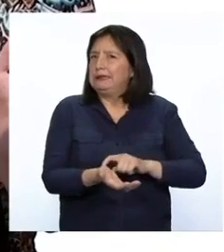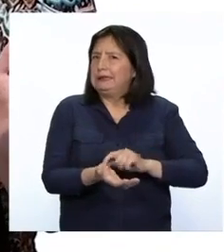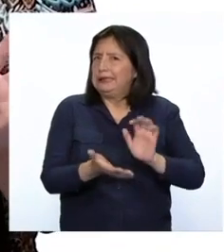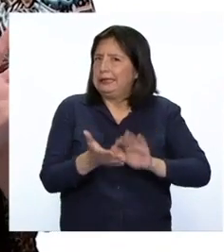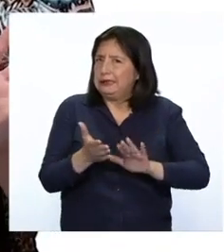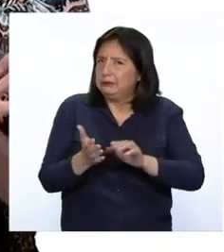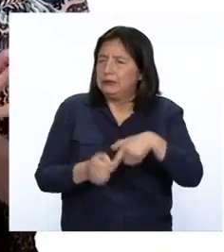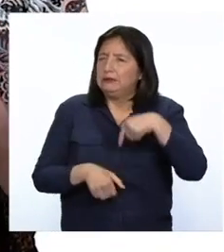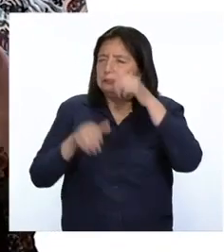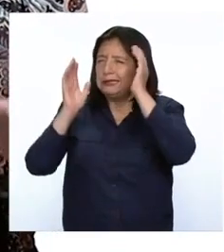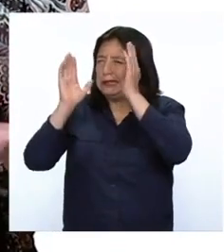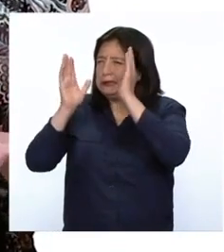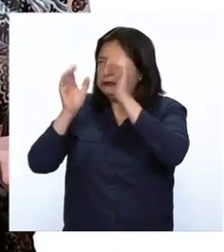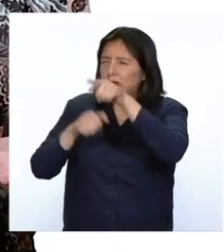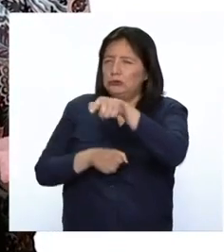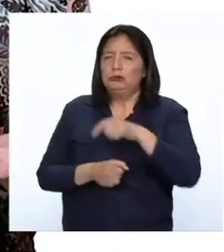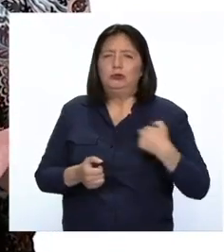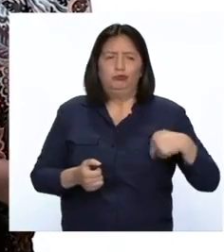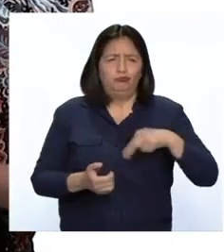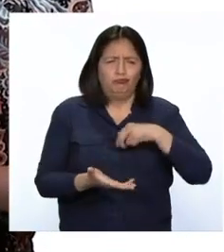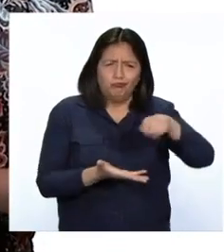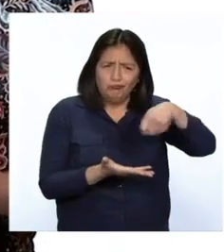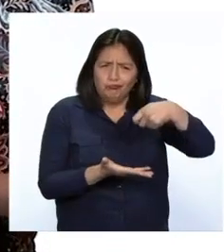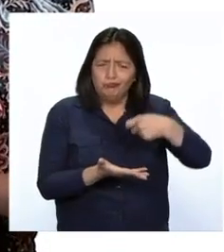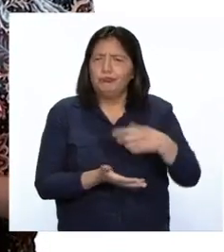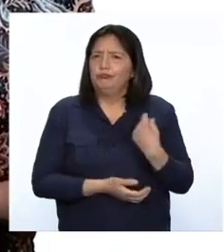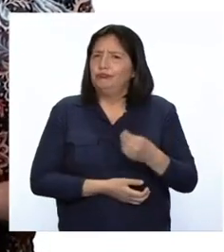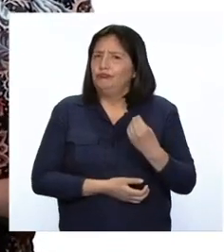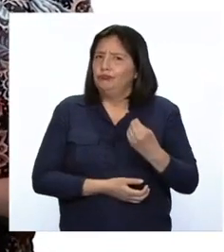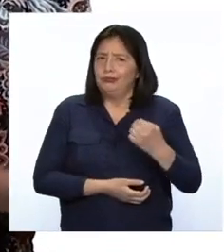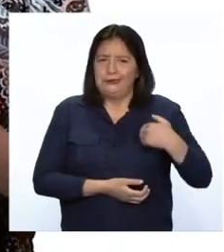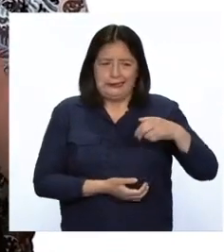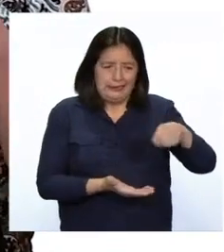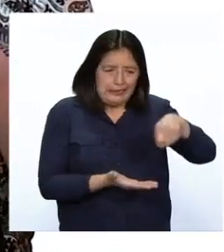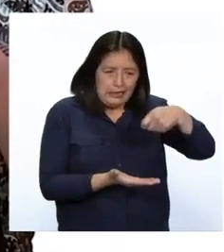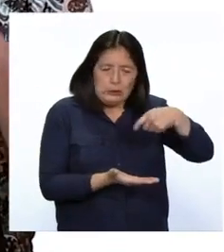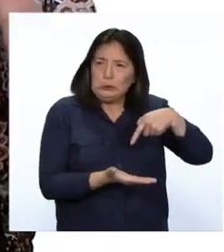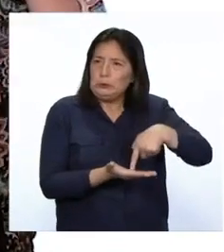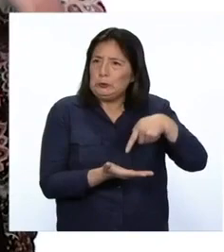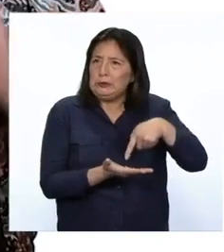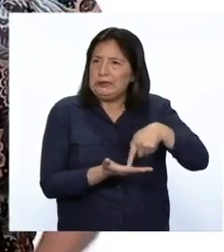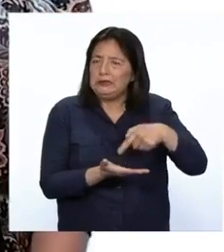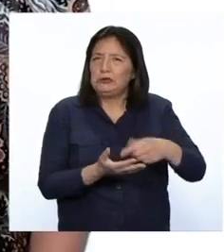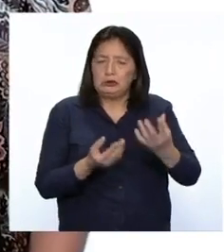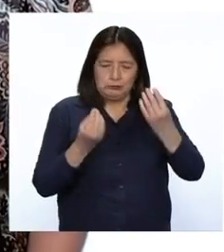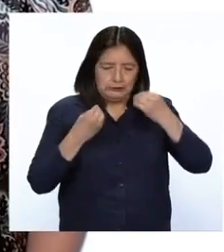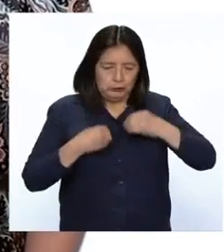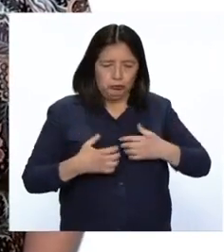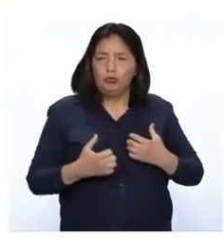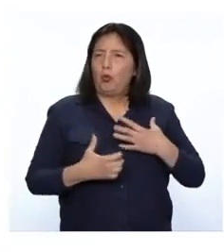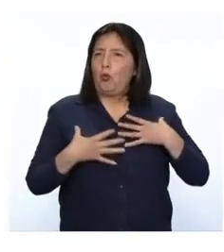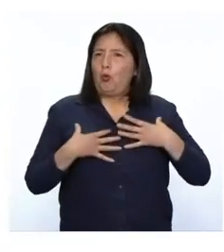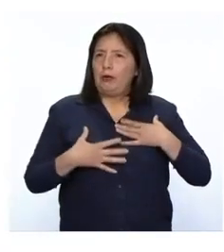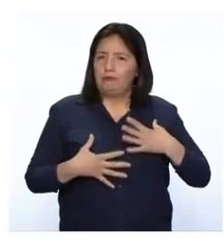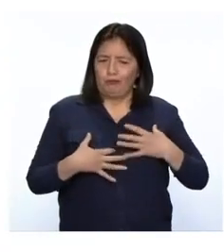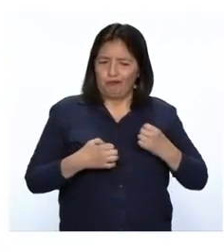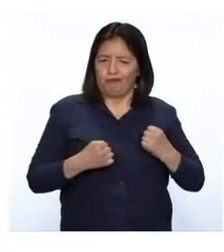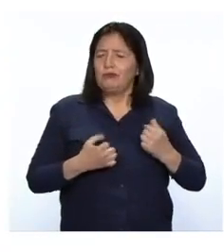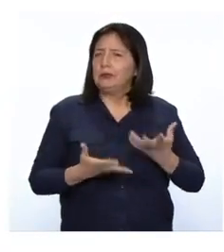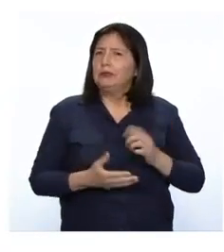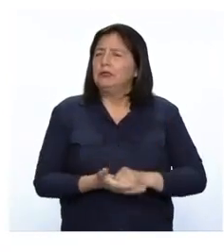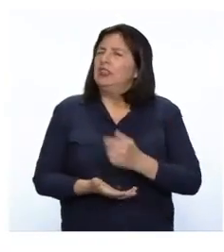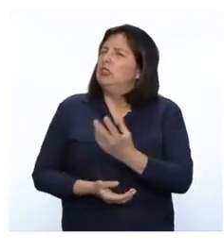importante prestar atención a lo que consumimos porque nuestra comida es el combustible para nuestro cuerpo. Pero,